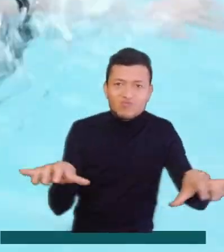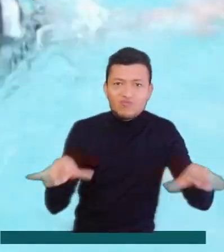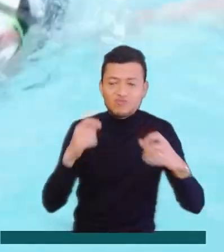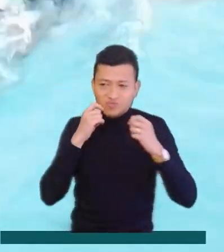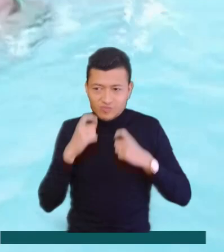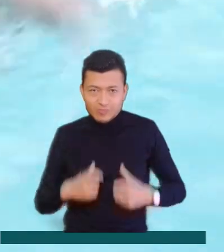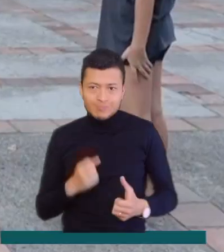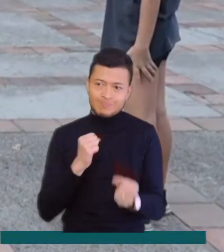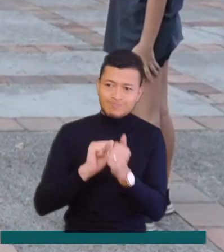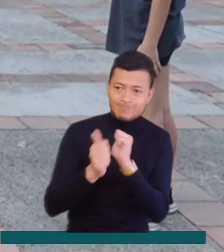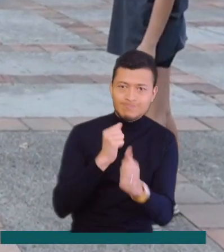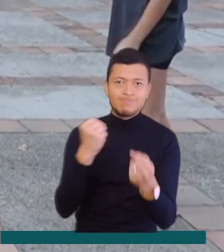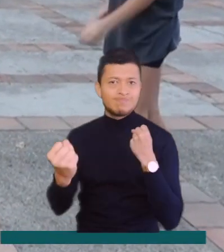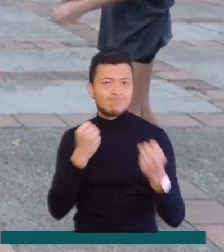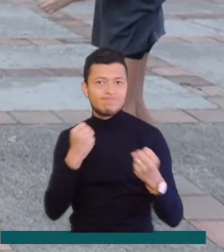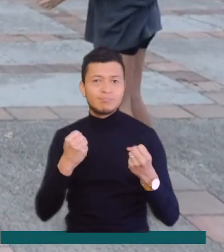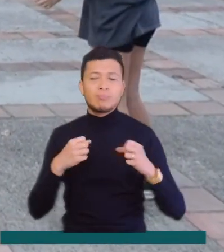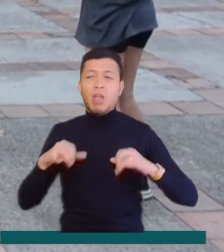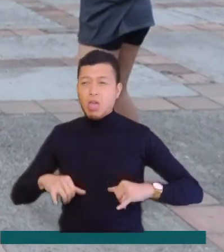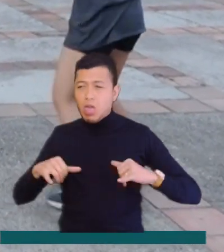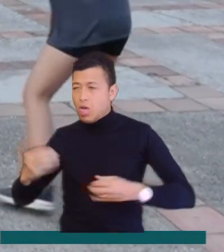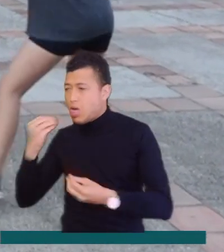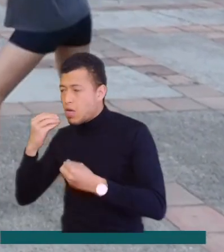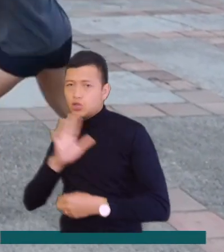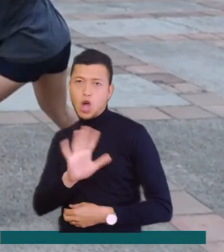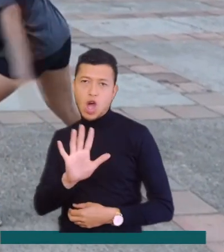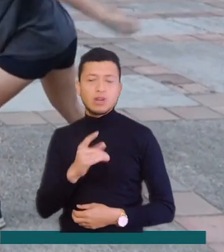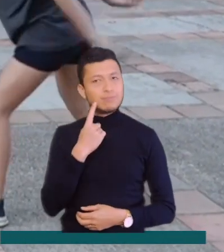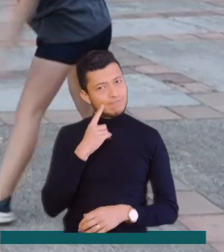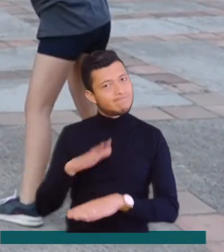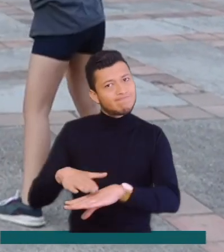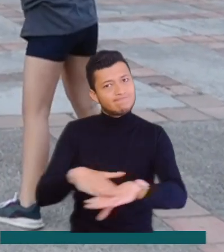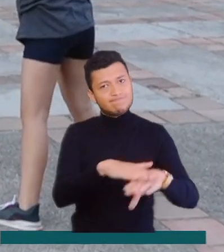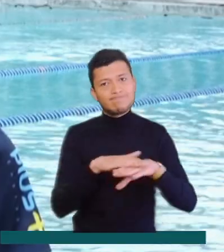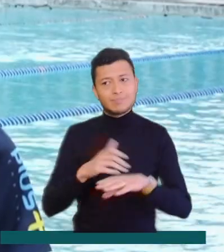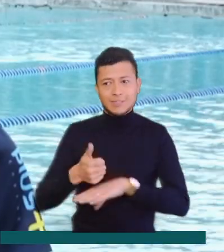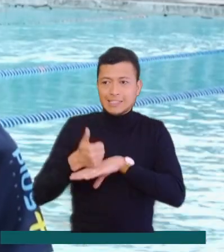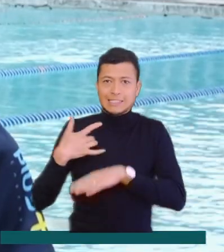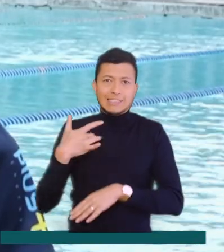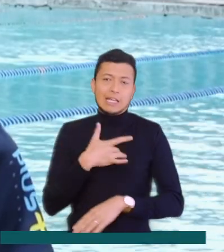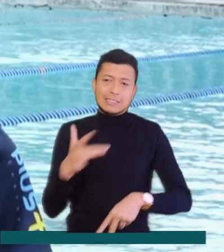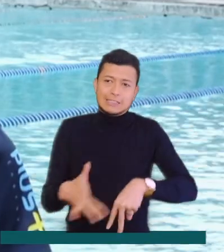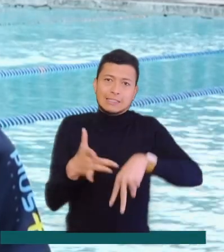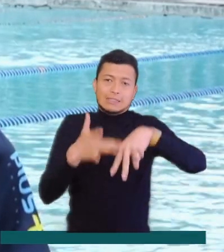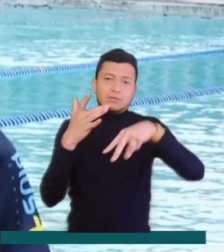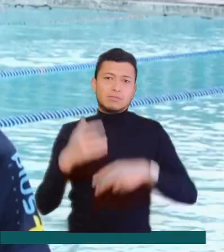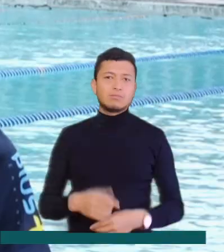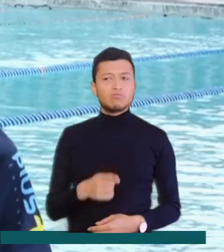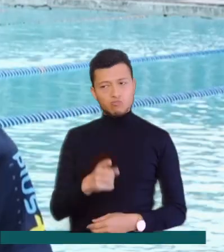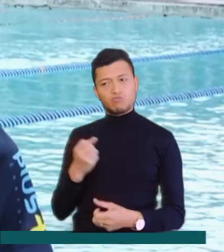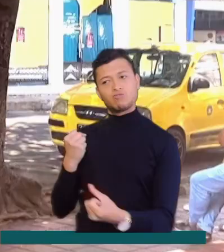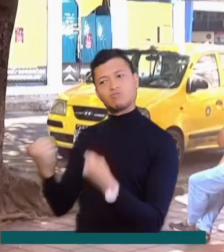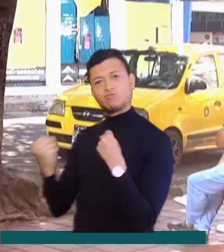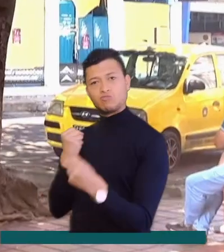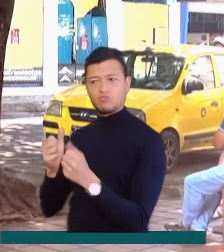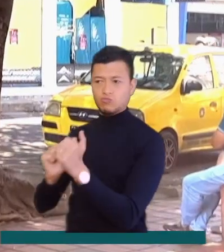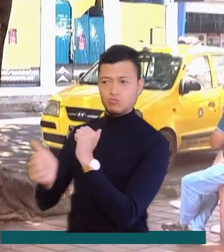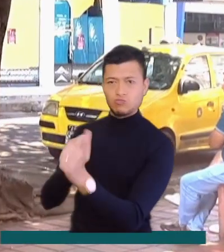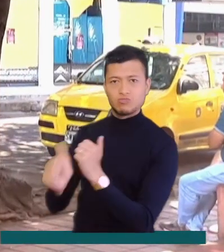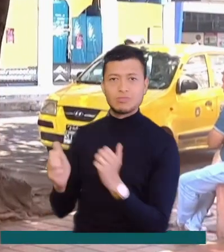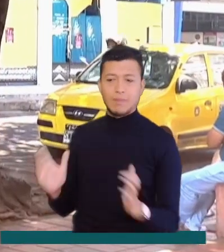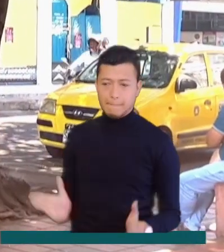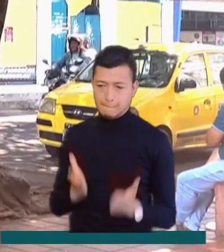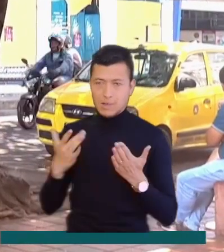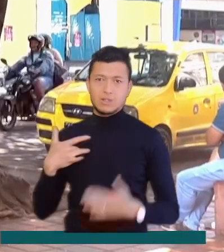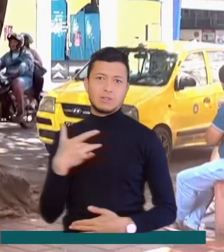física y dejar el sedentarismo se han convertido en un objetivo de las autoridades de salud. Es importante ser actividad física o ejercicio porque mejora